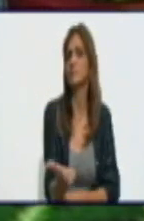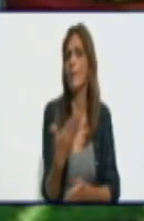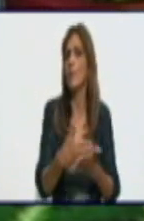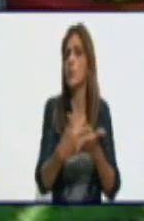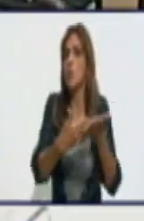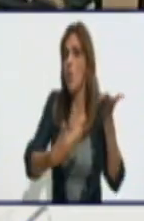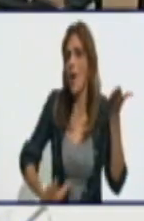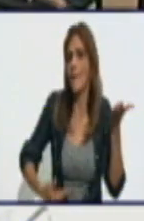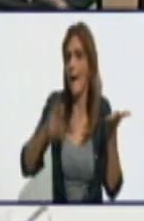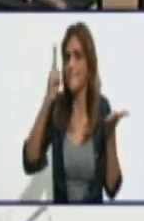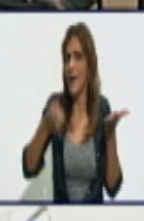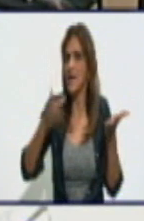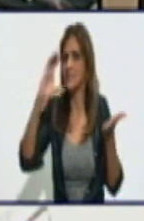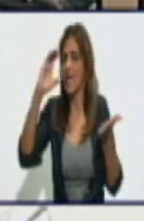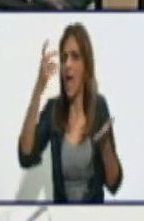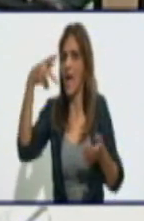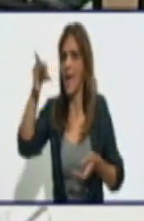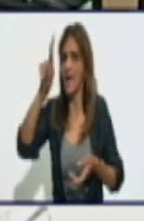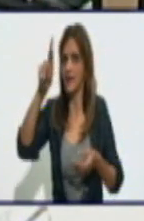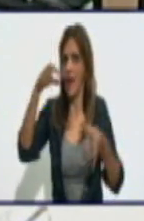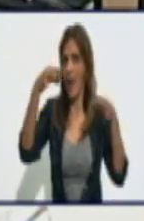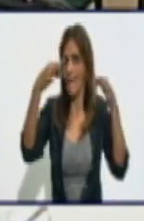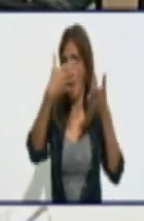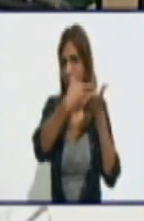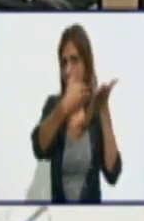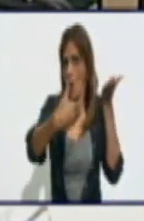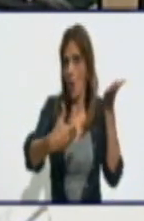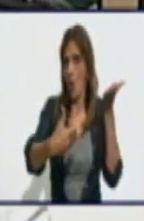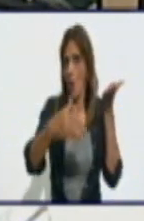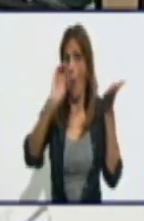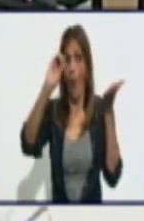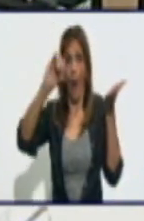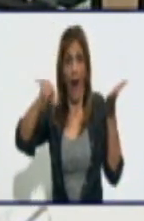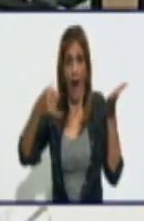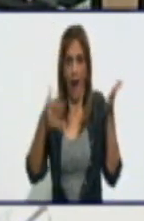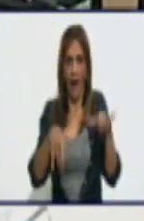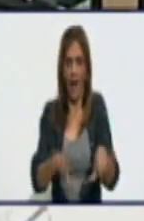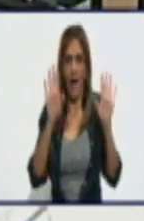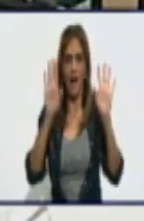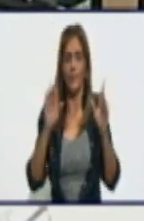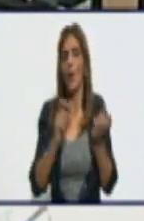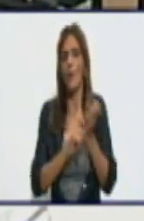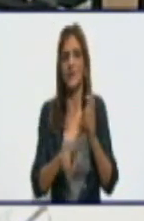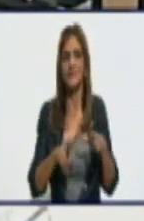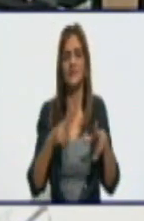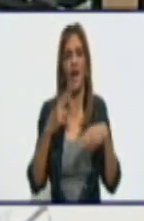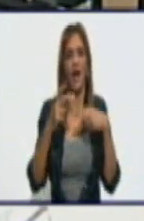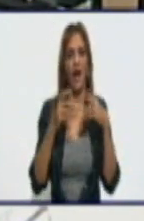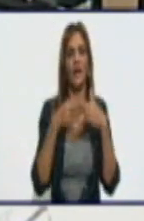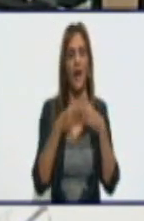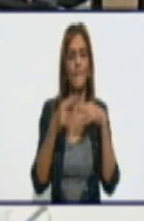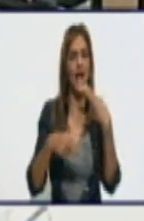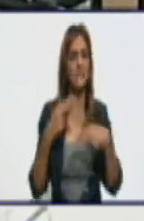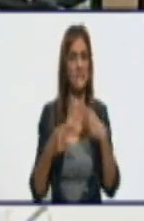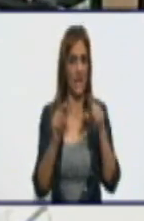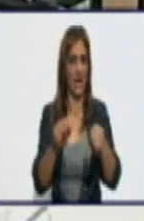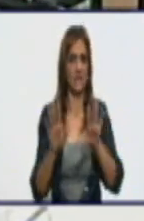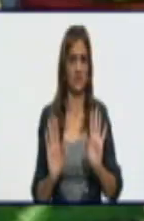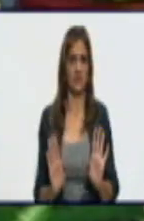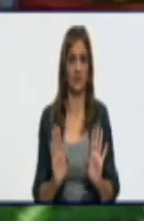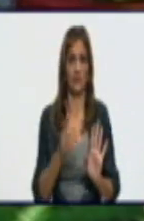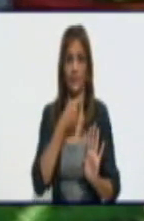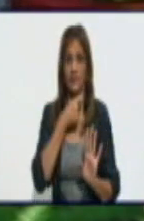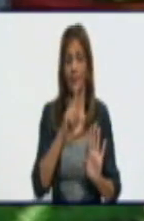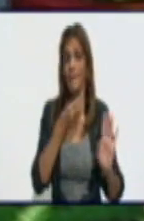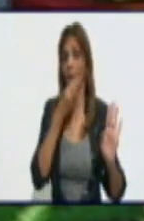resultado de PCR en mano. Repito, ojalá fuera el caso de Granma, que hoy no está siendo así. Usted